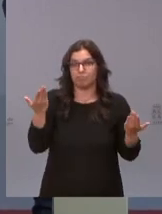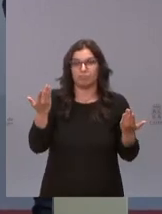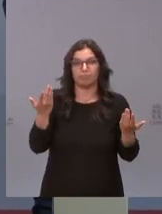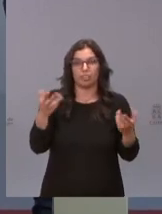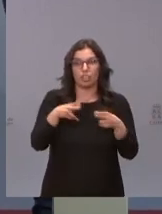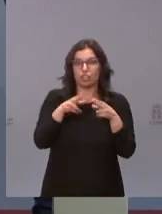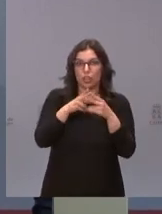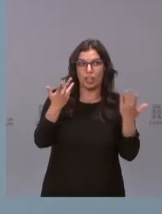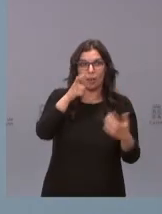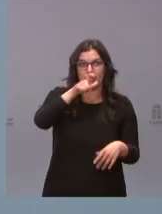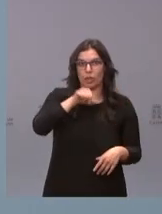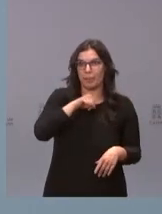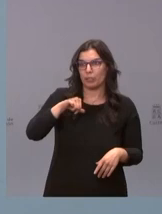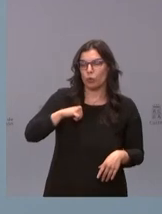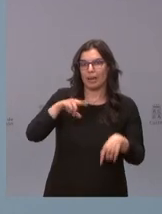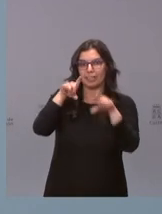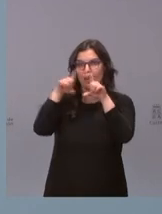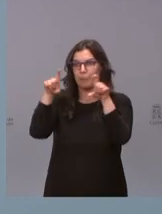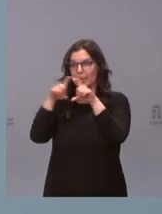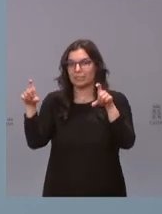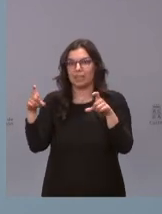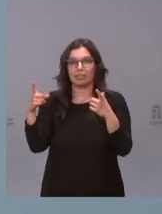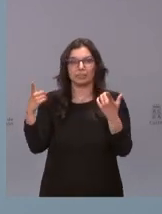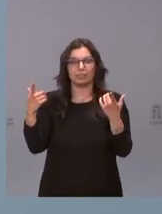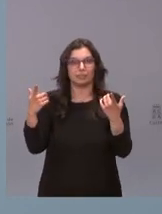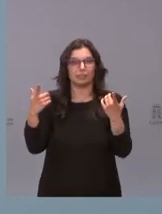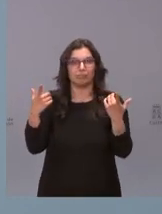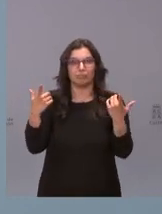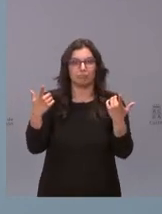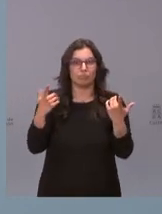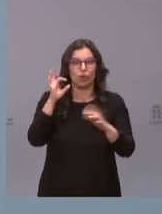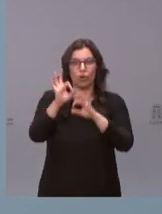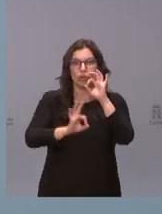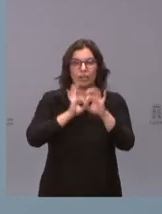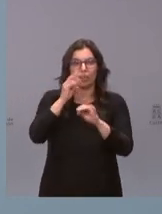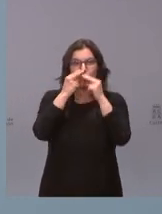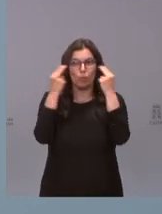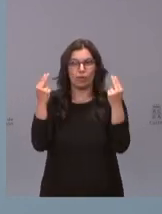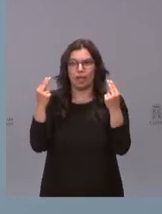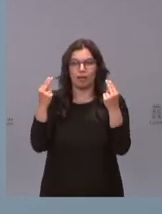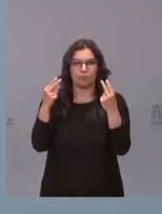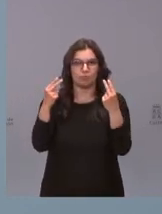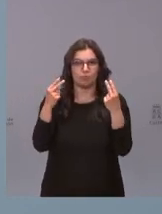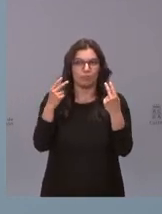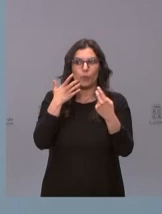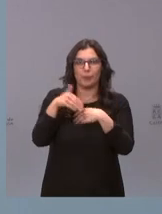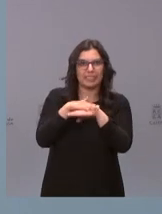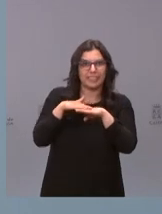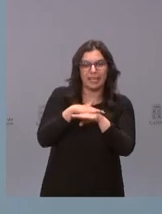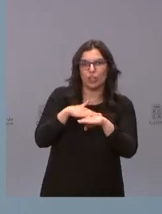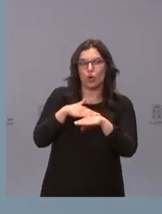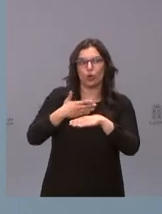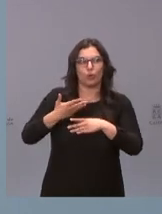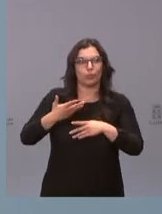la sociedad empresas como de como organizaciones públicas como el ministerio el